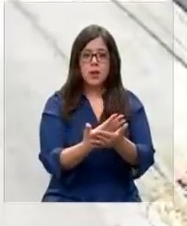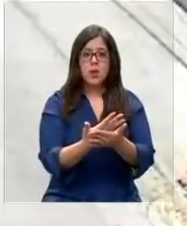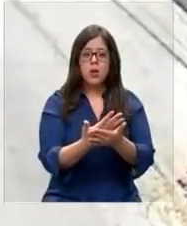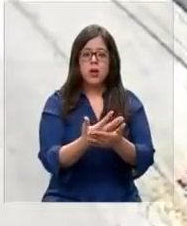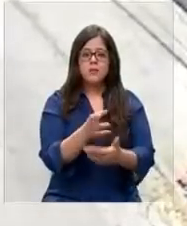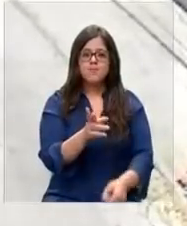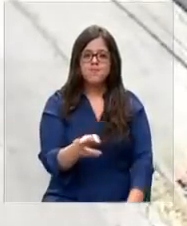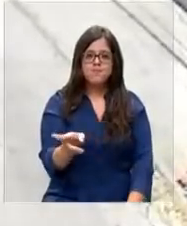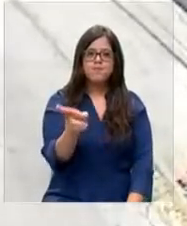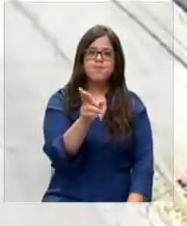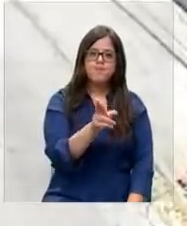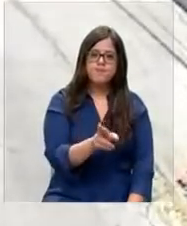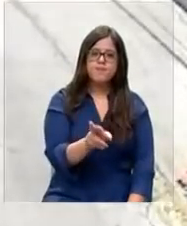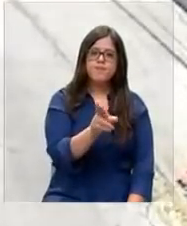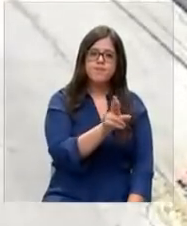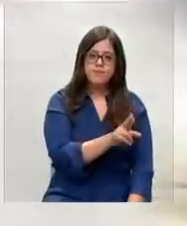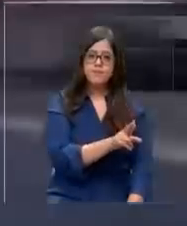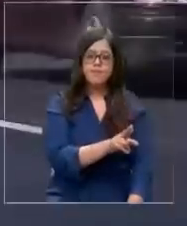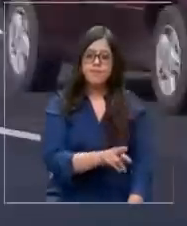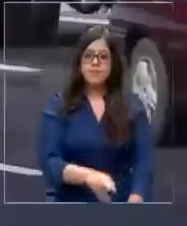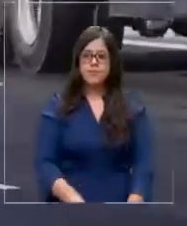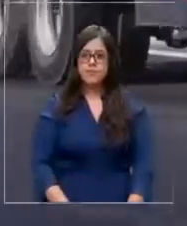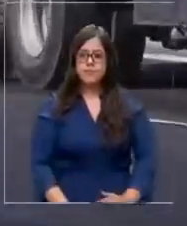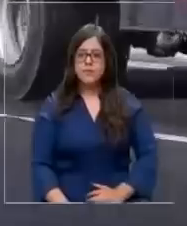vuelto mucho más común de lo que parece.